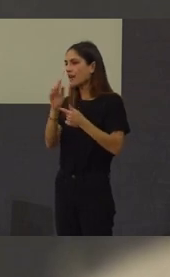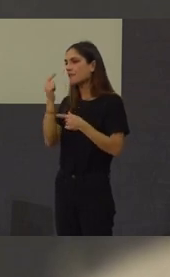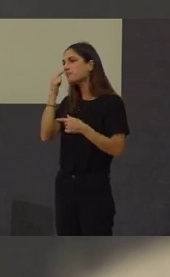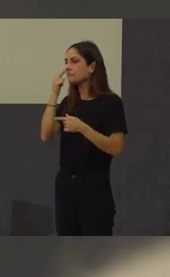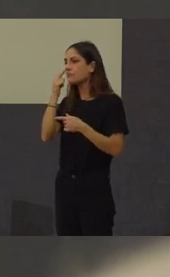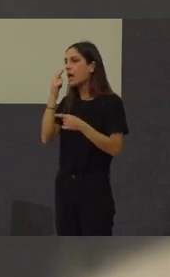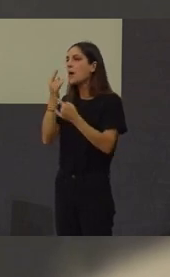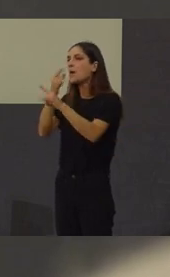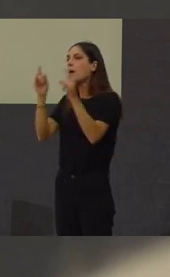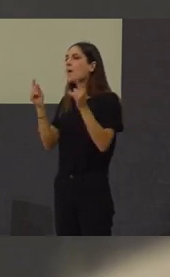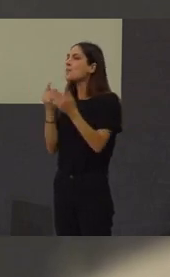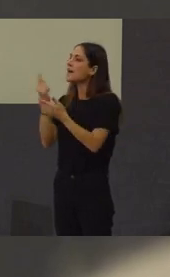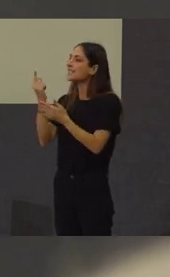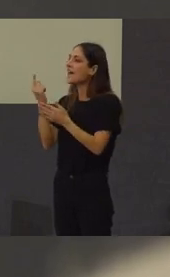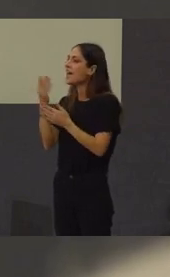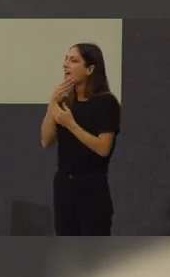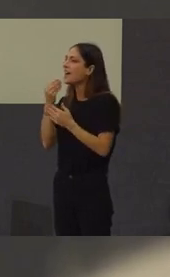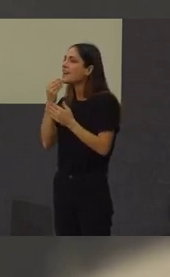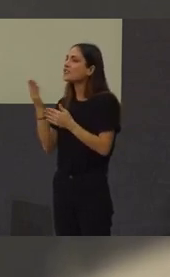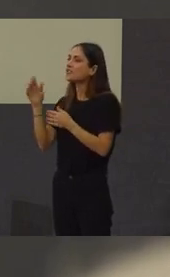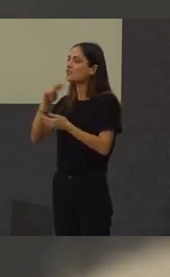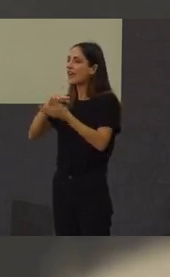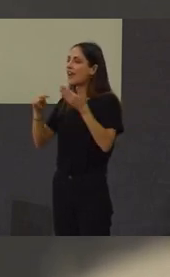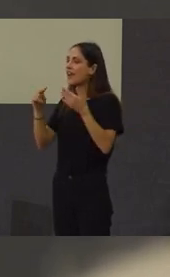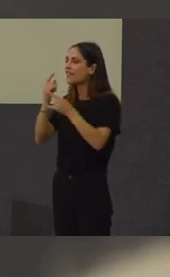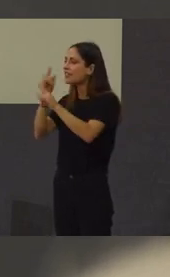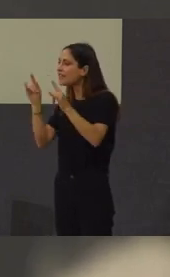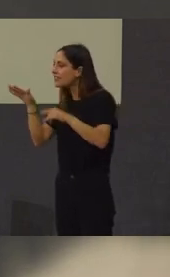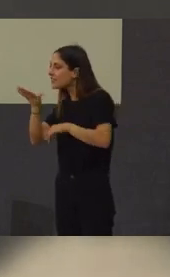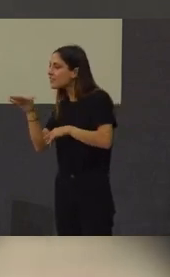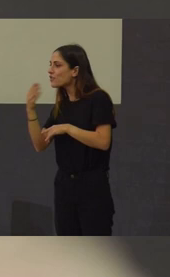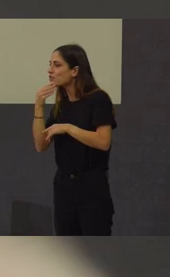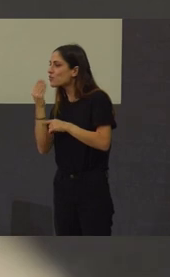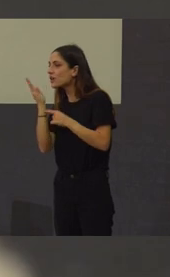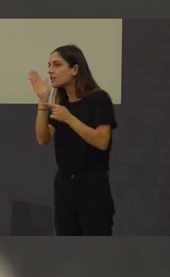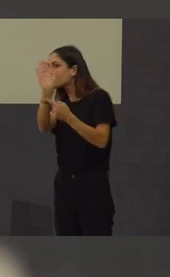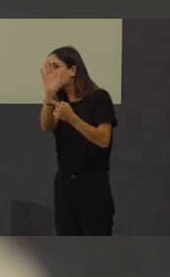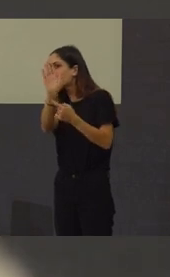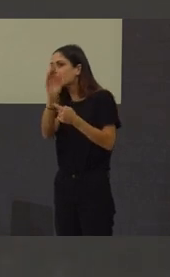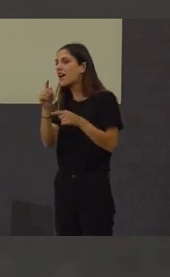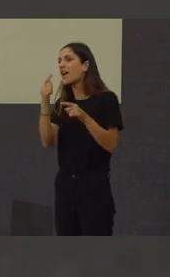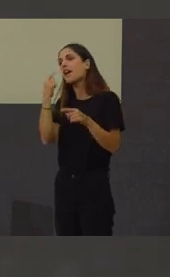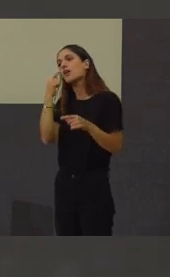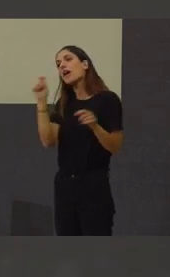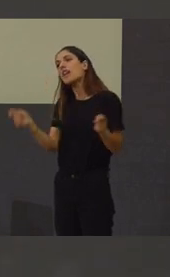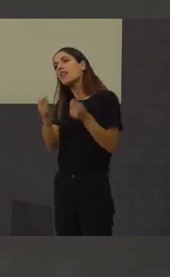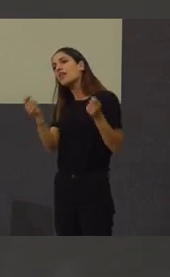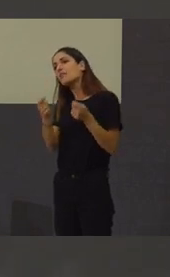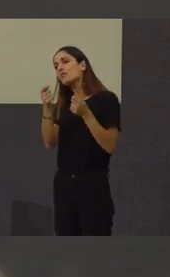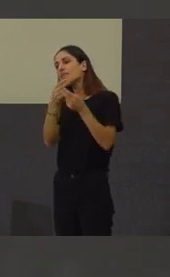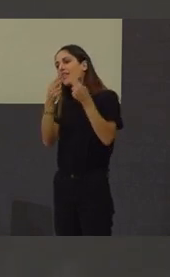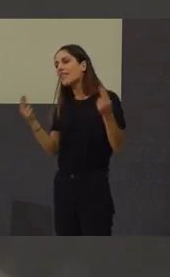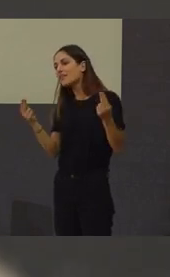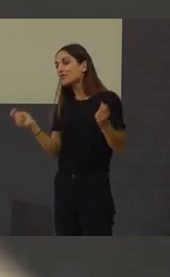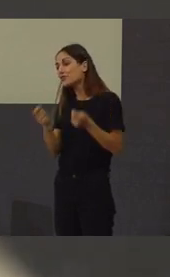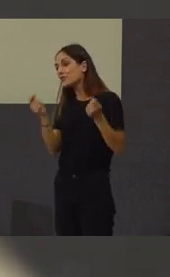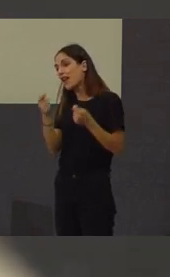paisaxes bonitas, tipo Nodo, nas redes sociais, facendo unha campaña de turismo á xunta de Galicia.